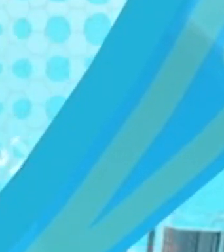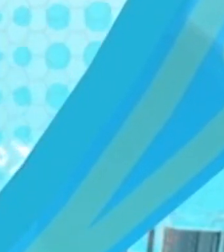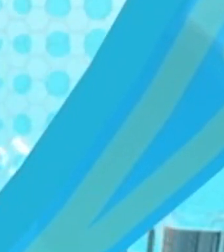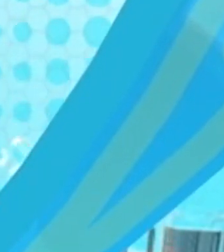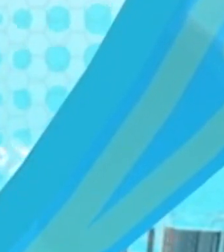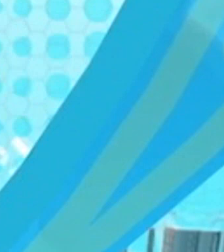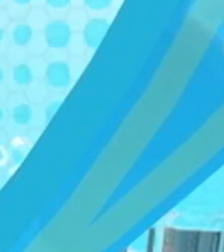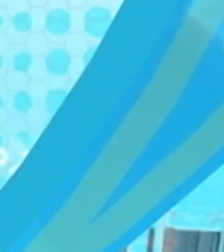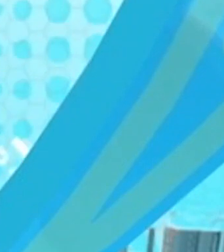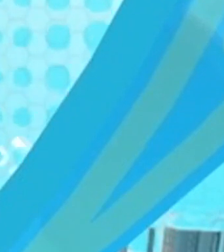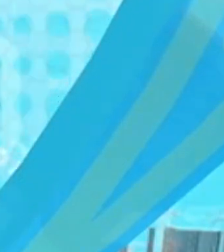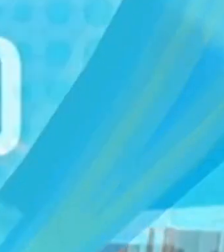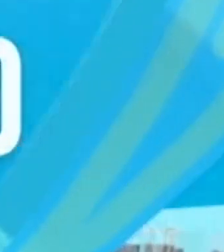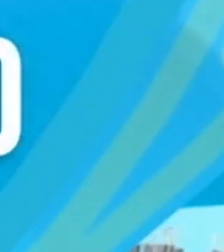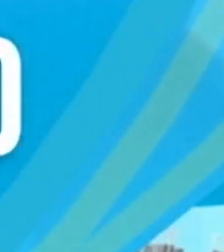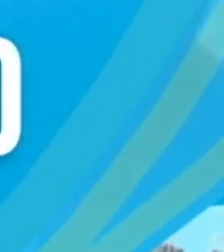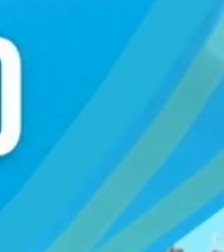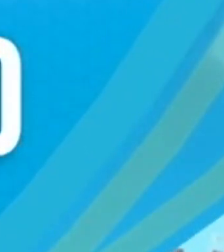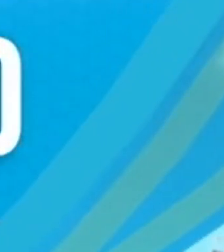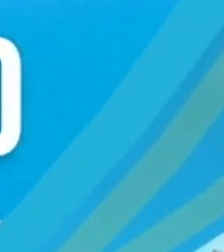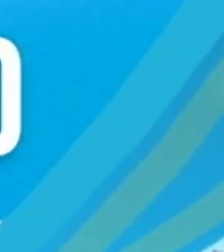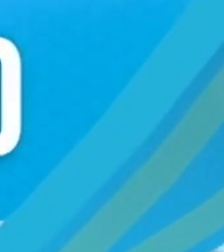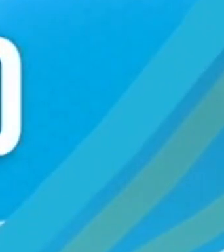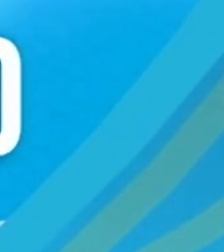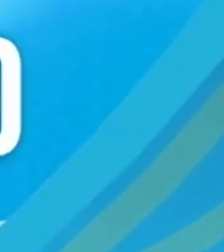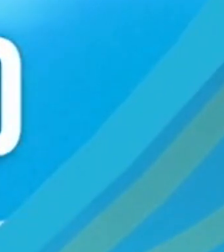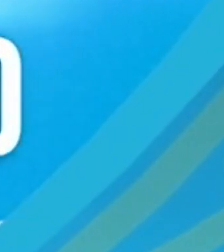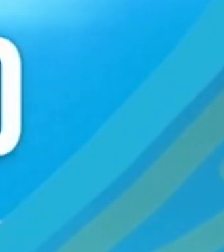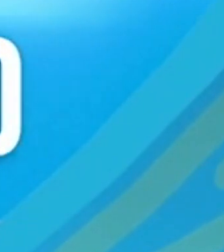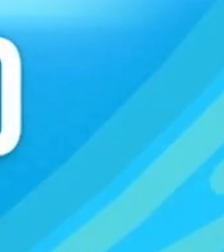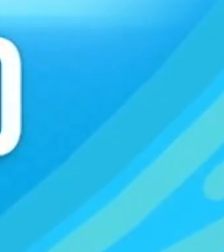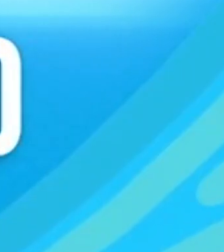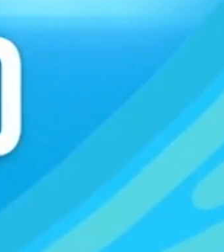Banco Popular presenta el tipo de cambio